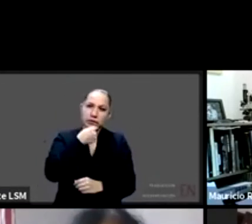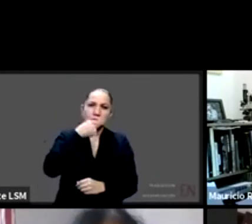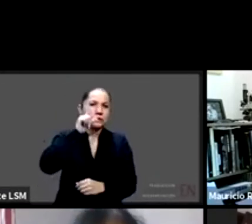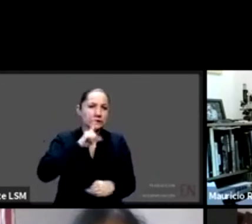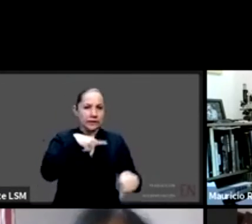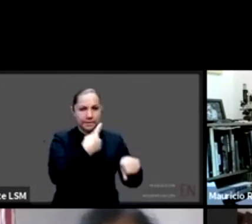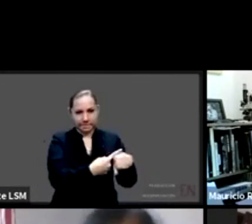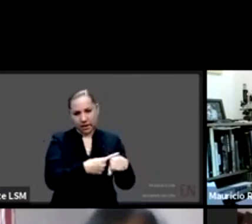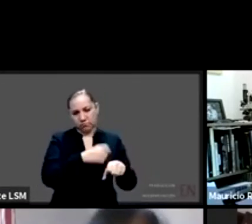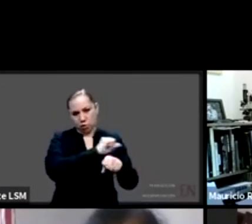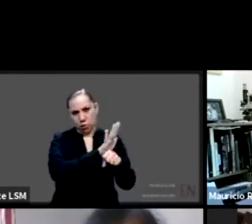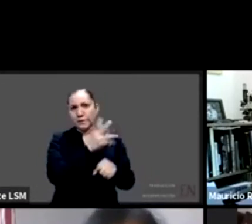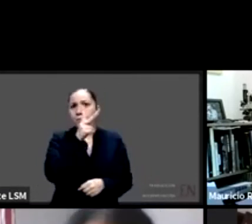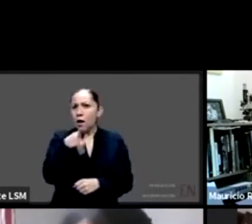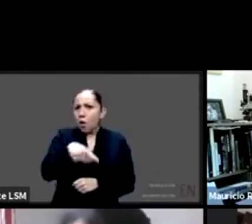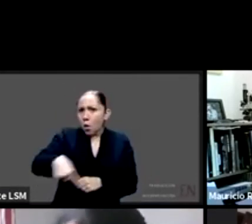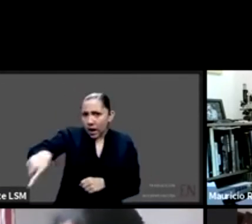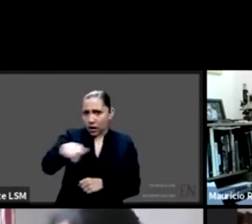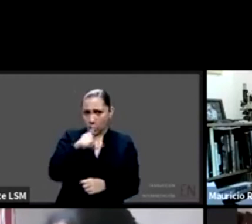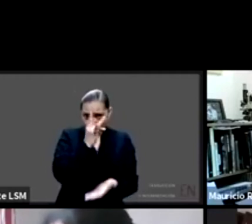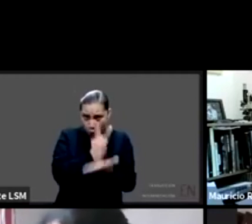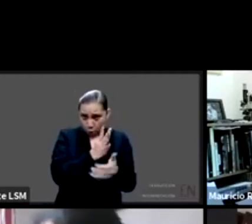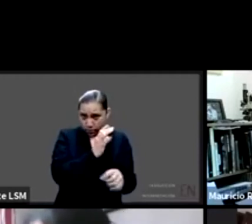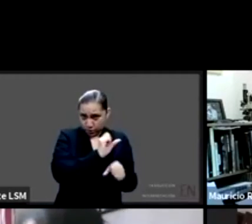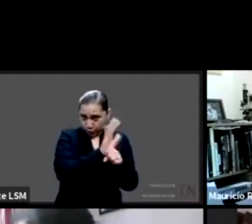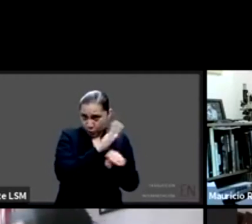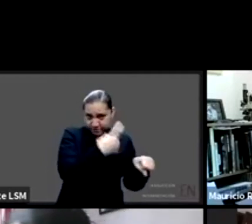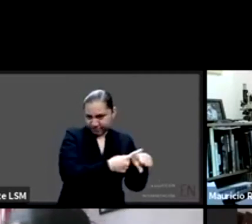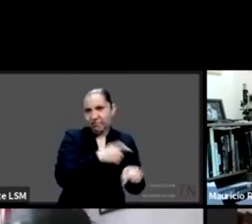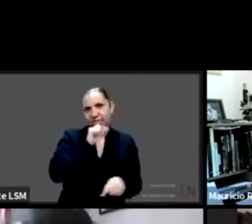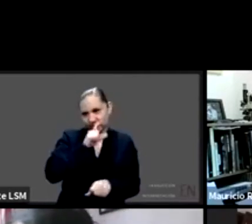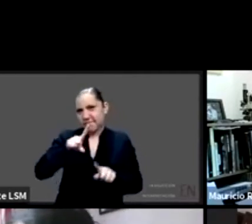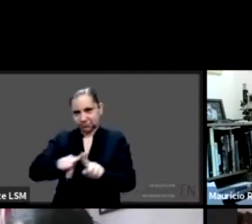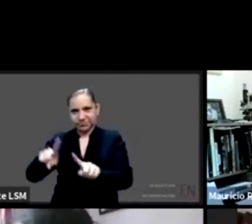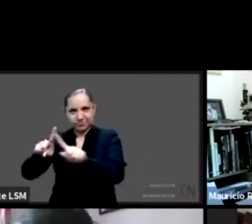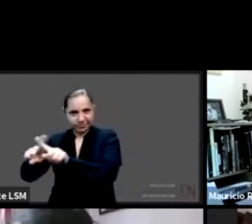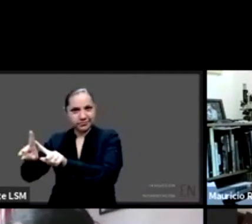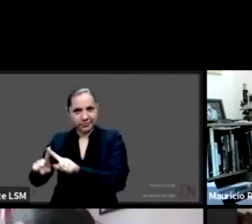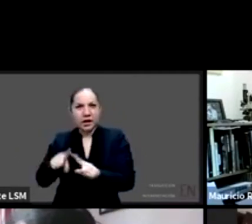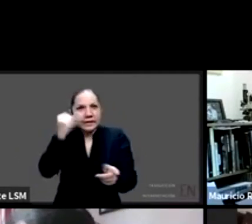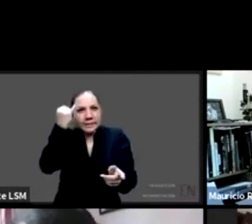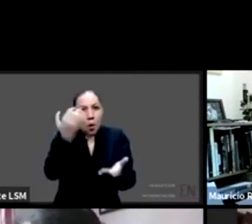Margarita ¿cuáles son los retos de una familia que en tiempos de COVID-19 requiere hospitalización?